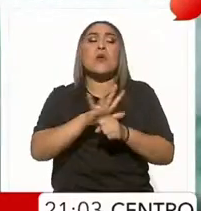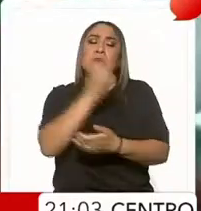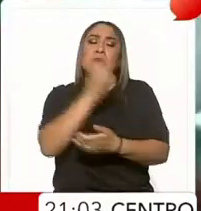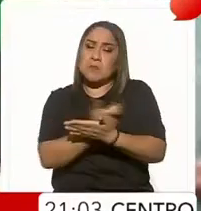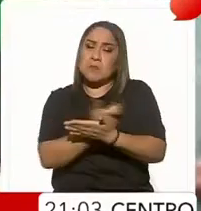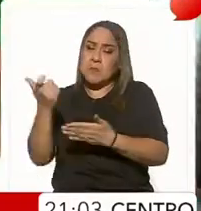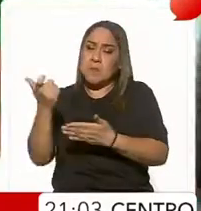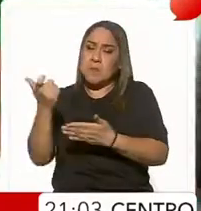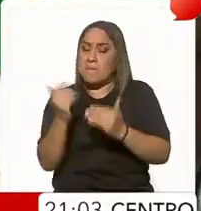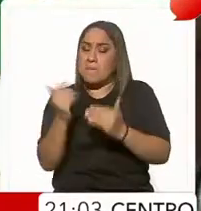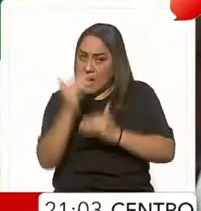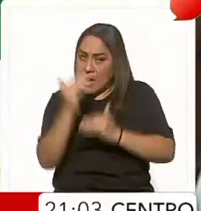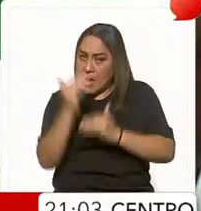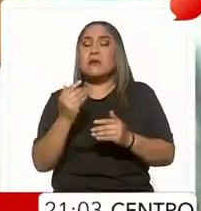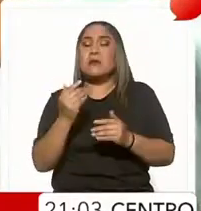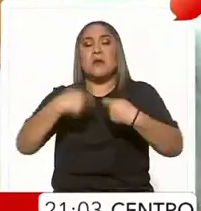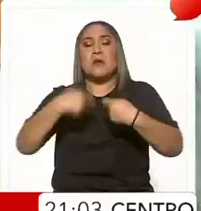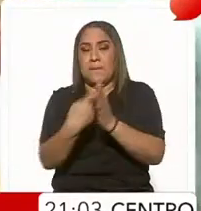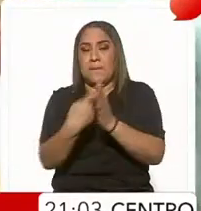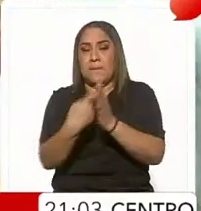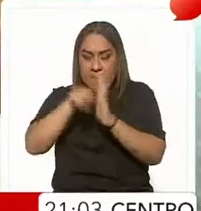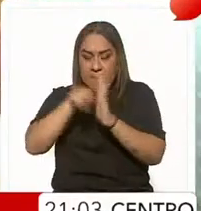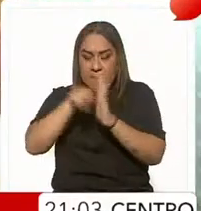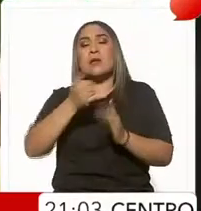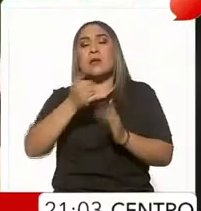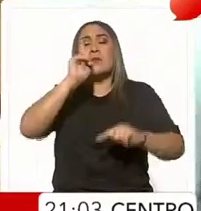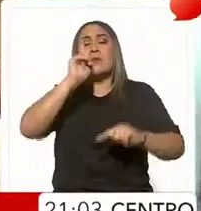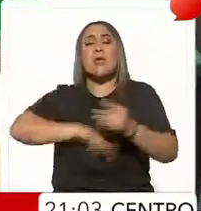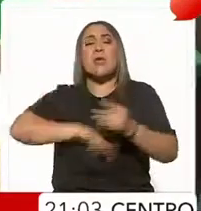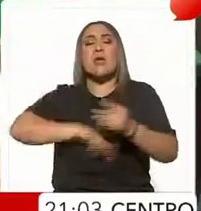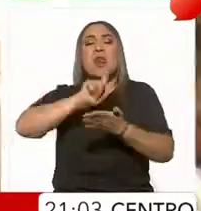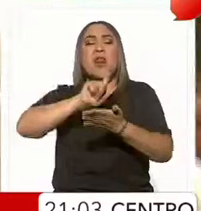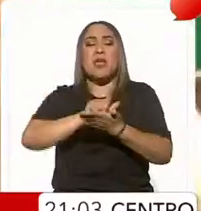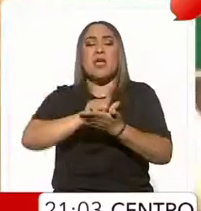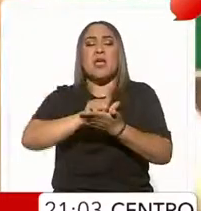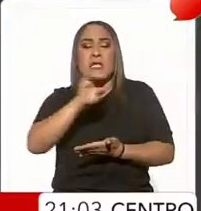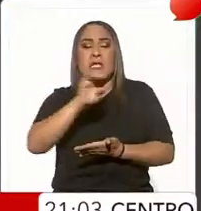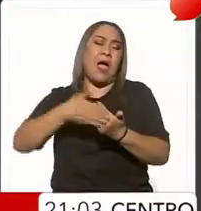salario base, basificación y la abrogación de la Ley del Issste de 2007.